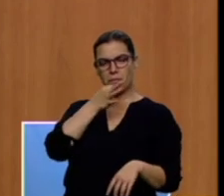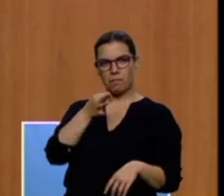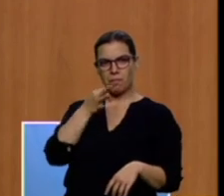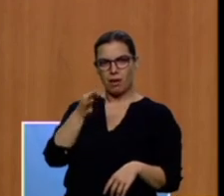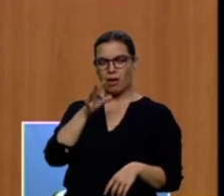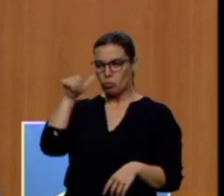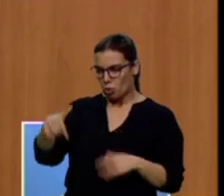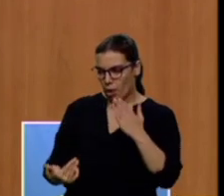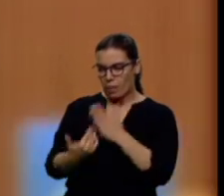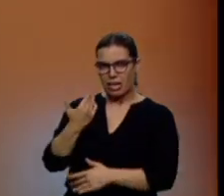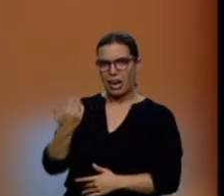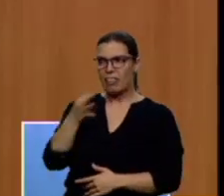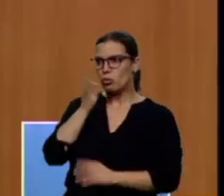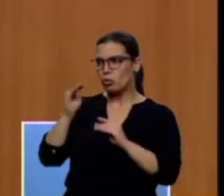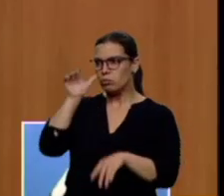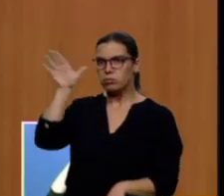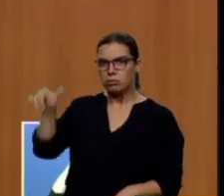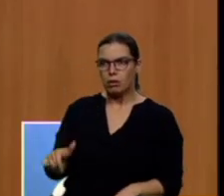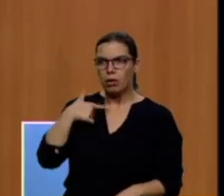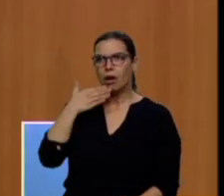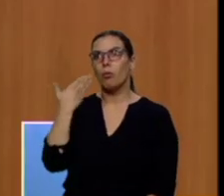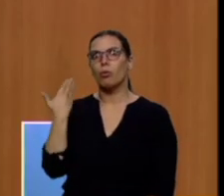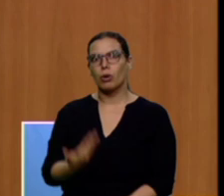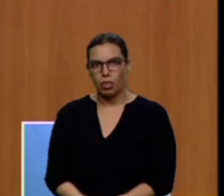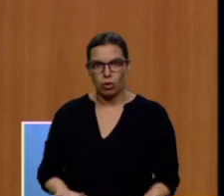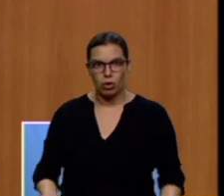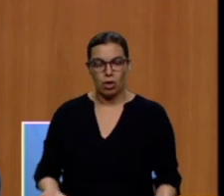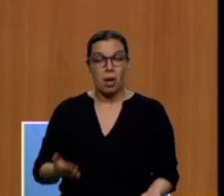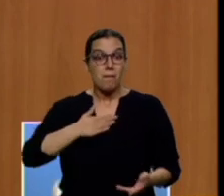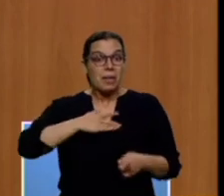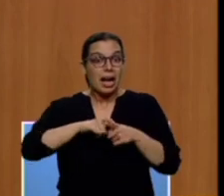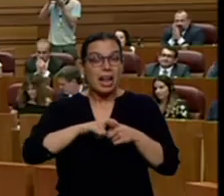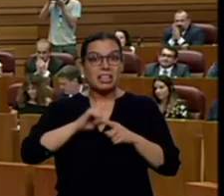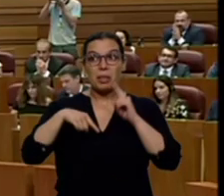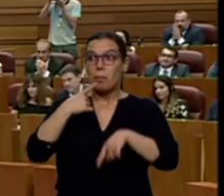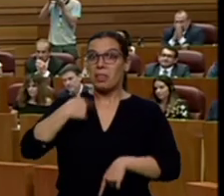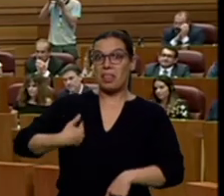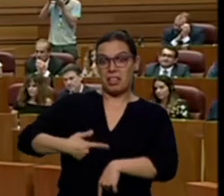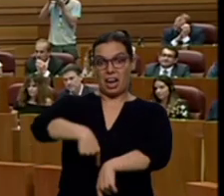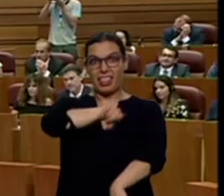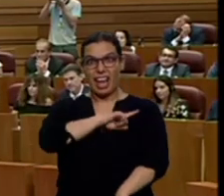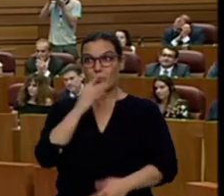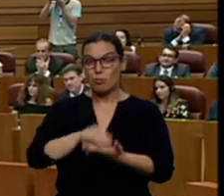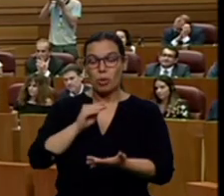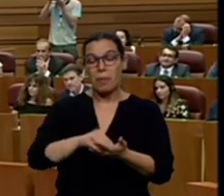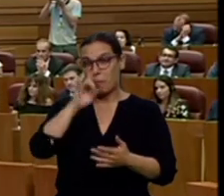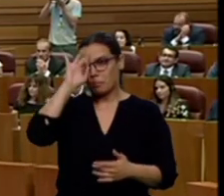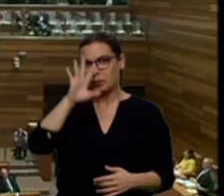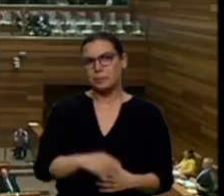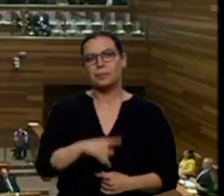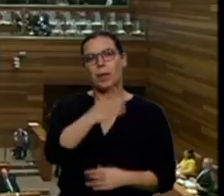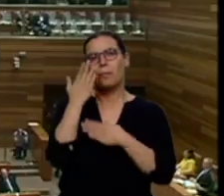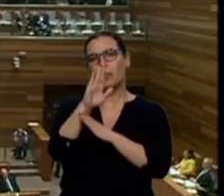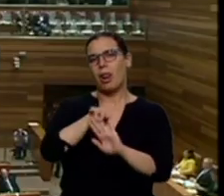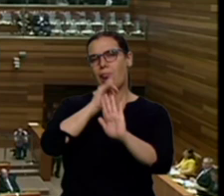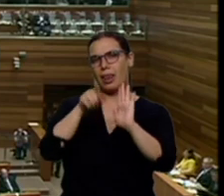mañana, que ha aburrido a las ovejas. No pensé que con mi carácter me iban a acabar llamando radical tantas veces. Propone una batería de nuevas leyes y de iniciativas